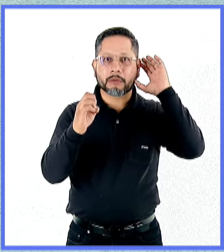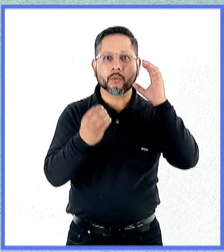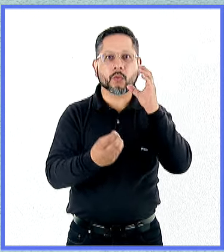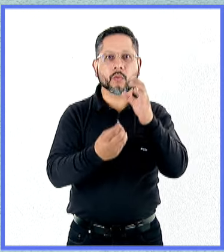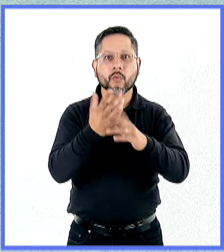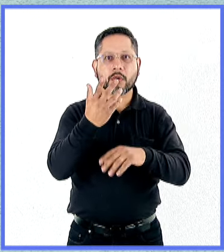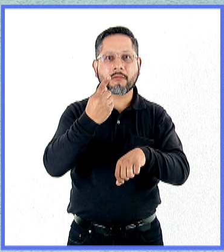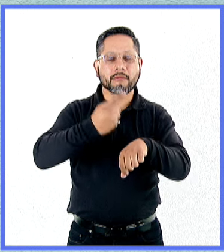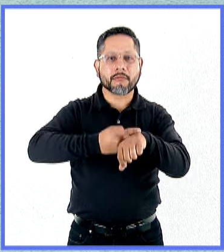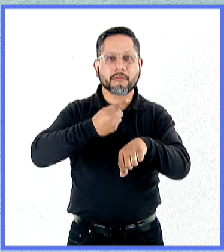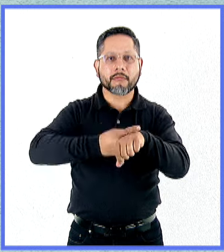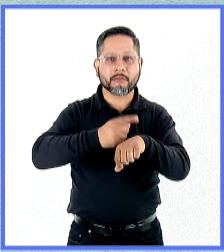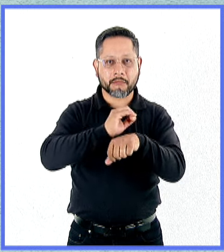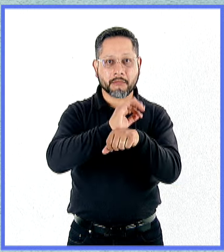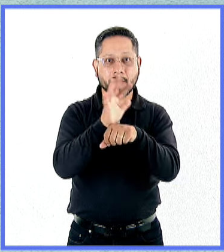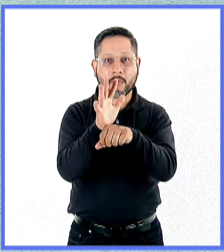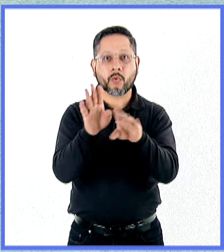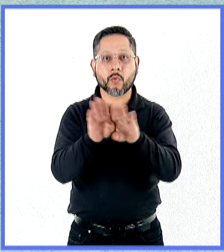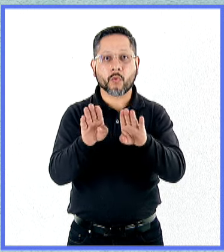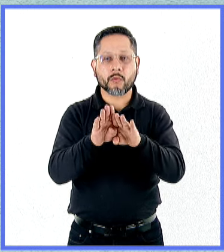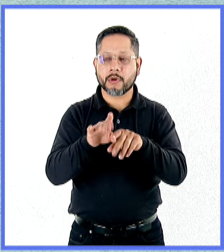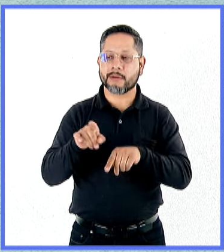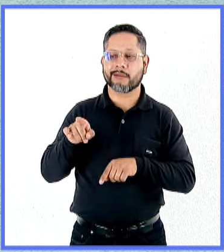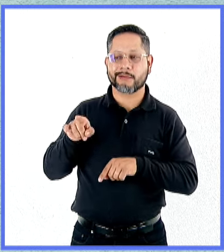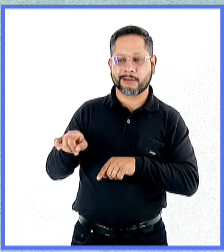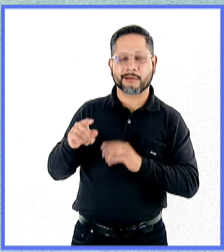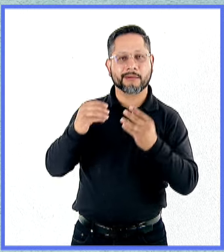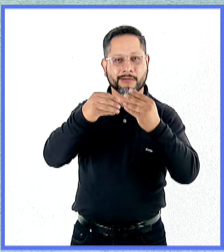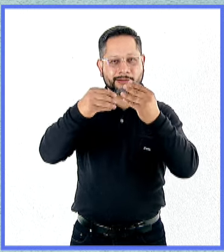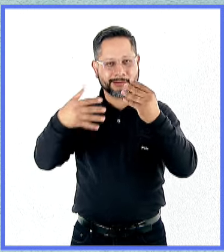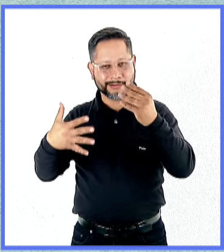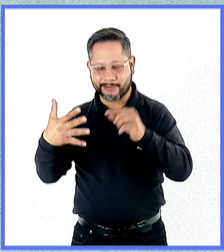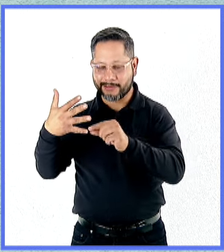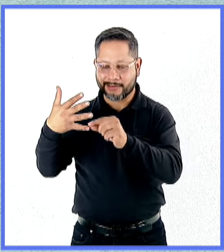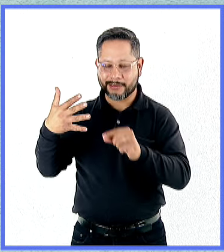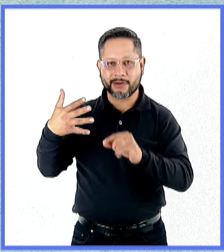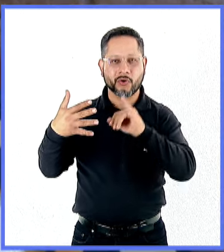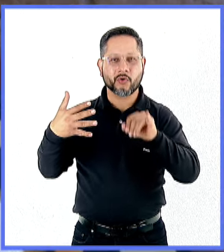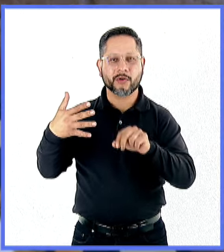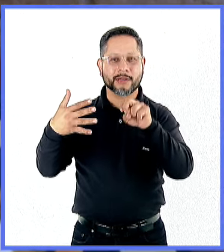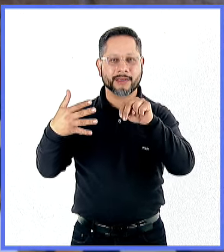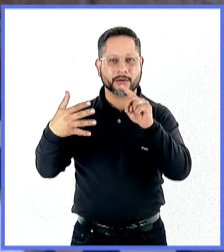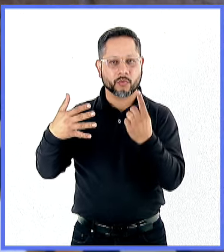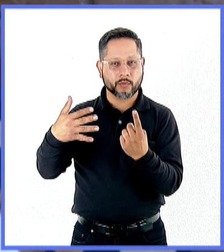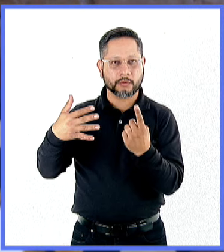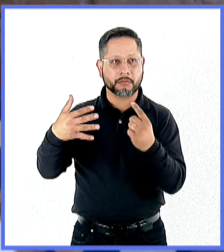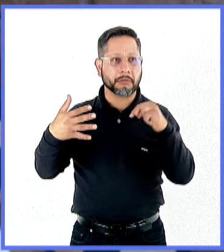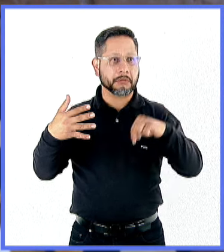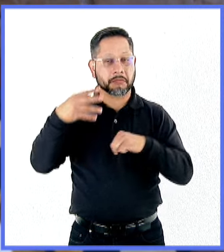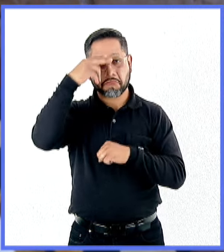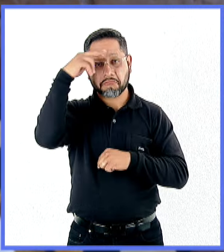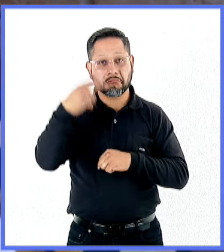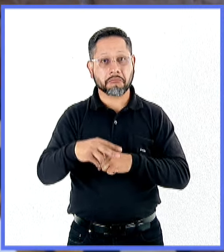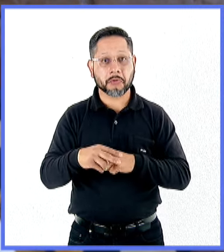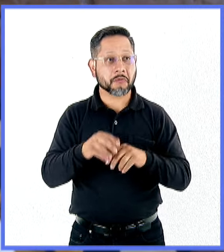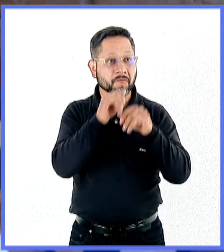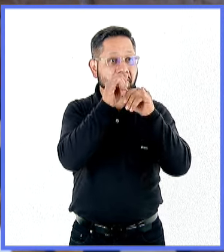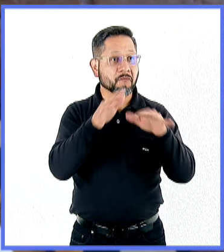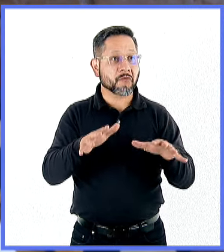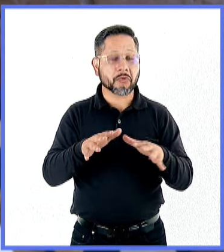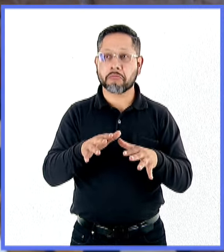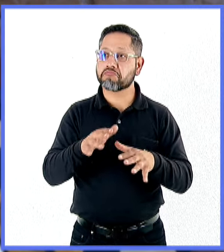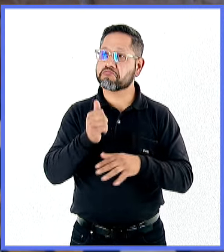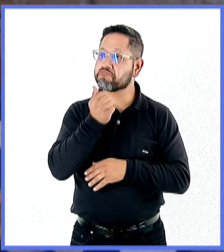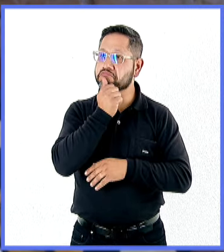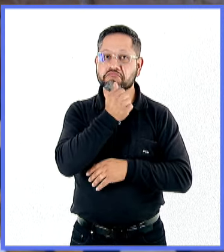los nuevos casos de COVID-19 son causados por la subvariante JN1. En México, desafortunadamente, no tenemos